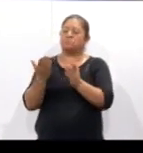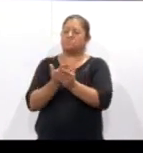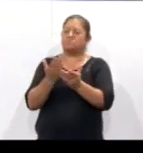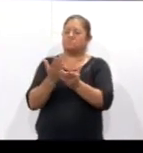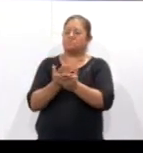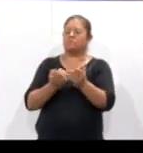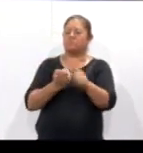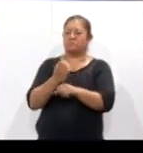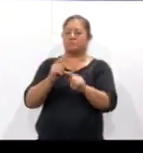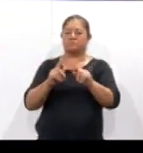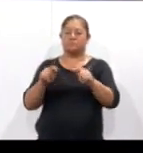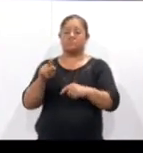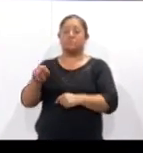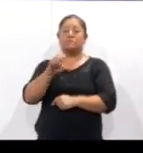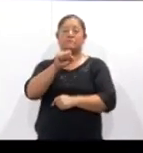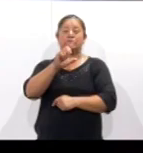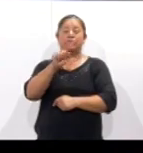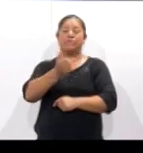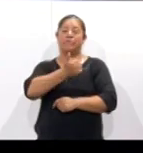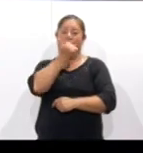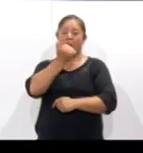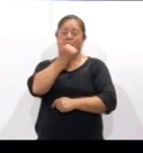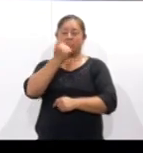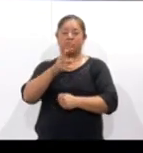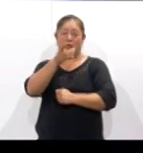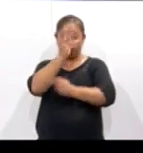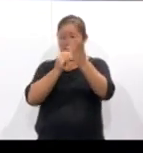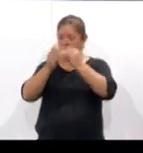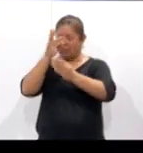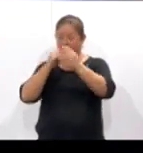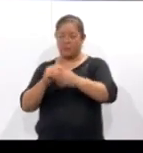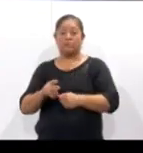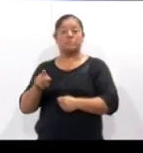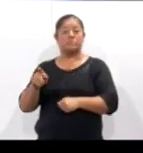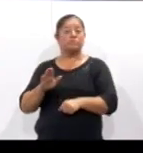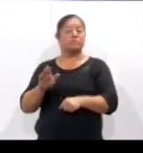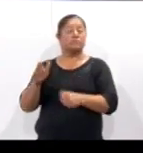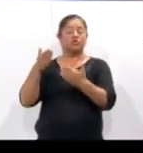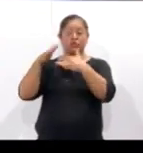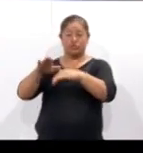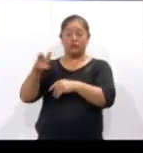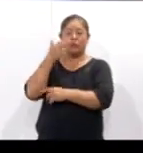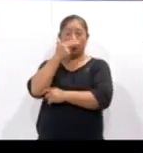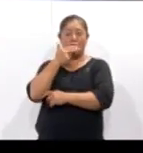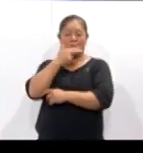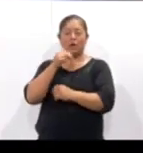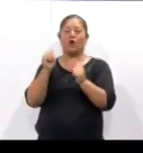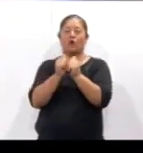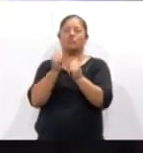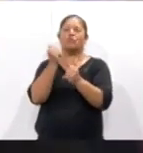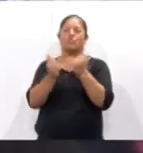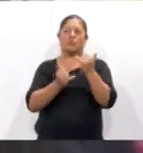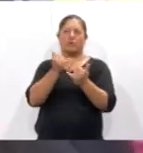Tlaxcala, donde 60 alumnos aprendieron más sobre esta lengua a través del juego.